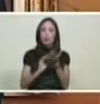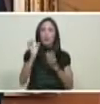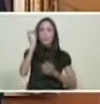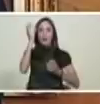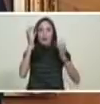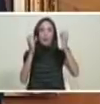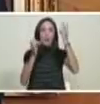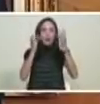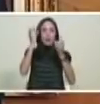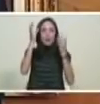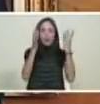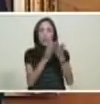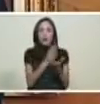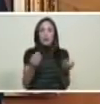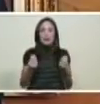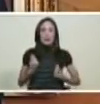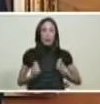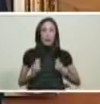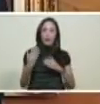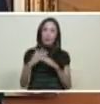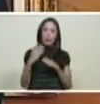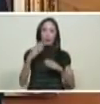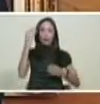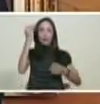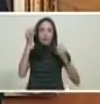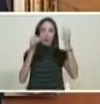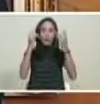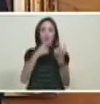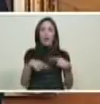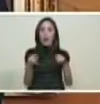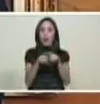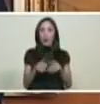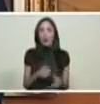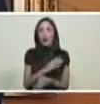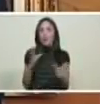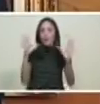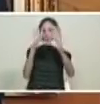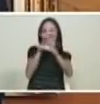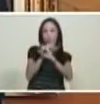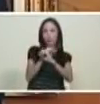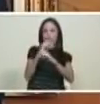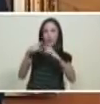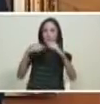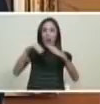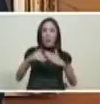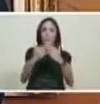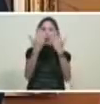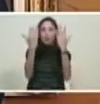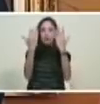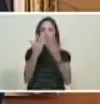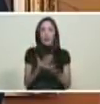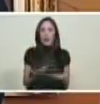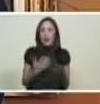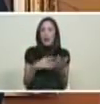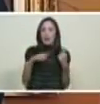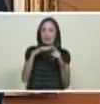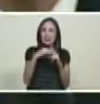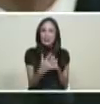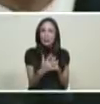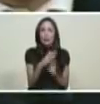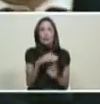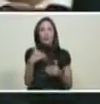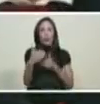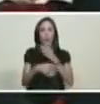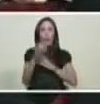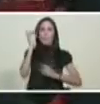nace de la angustia como el día nace de la noche oscura es en la crisis que nace la inventiva